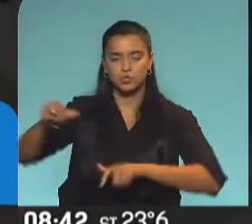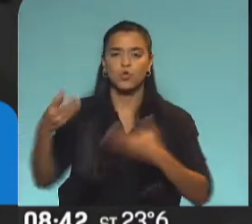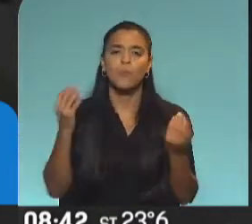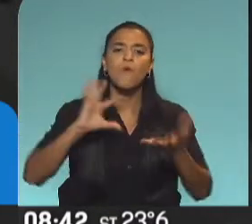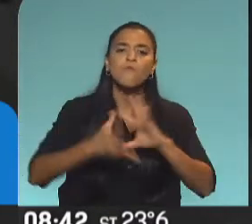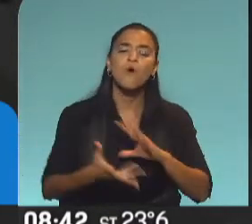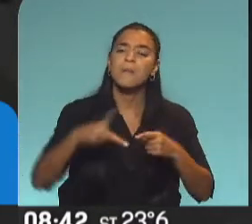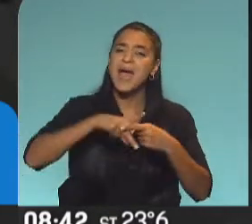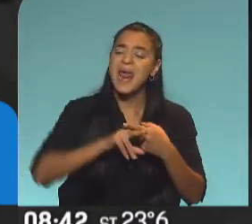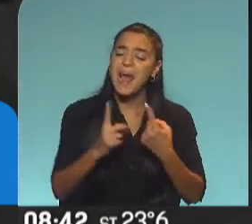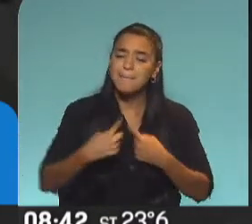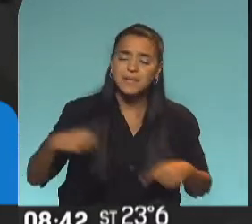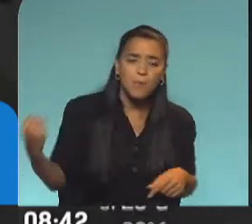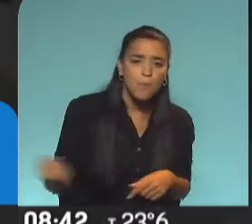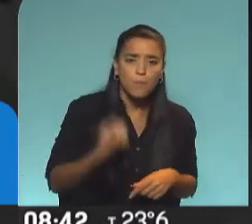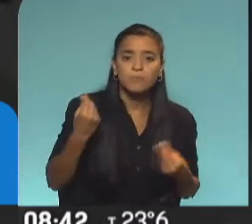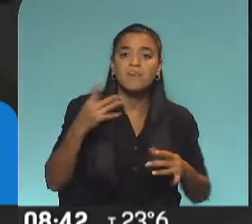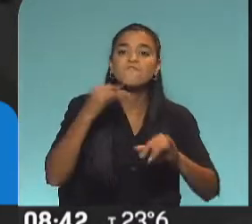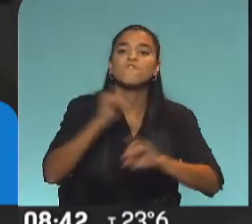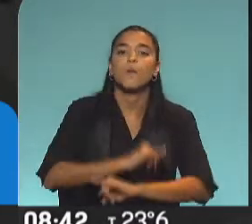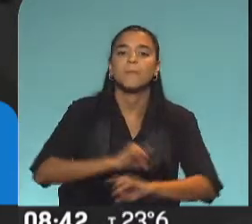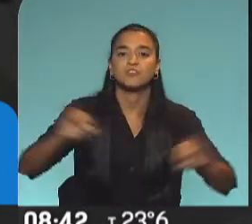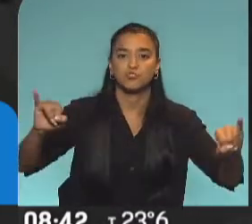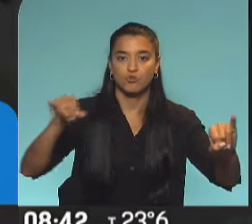de una herramienta muy poderosa, que es la información.